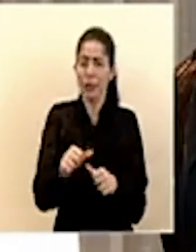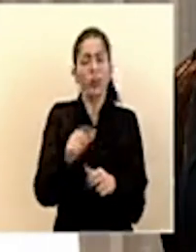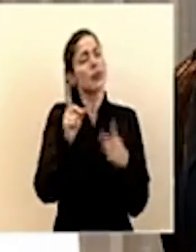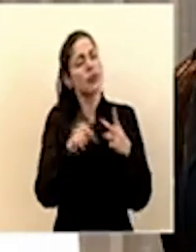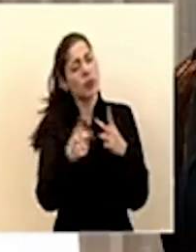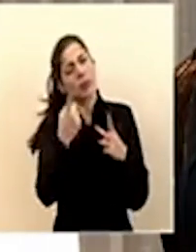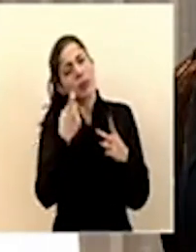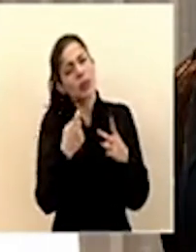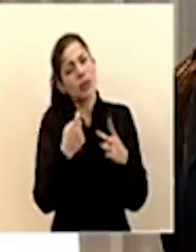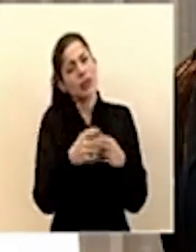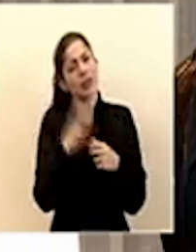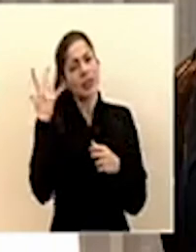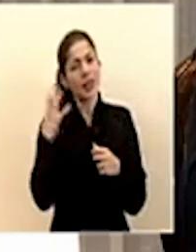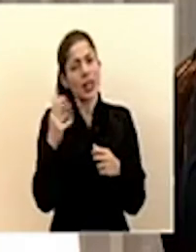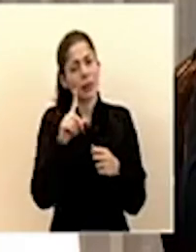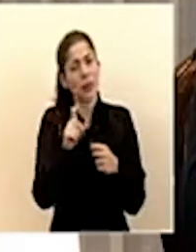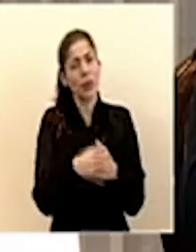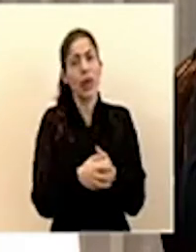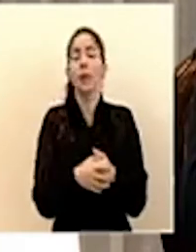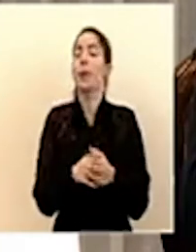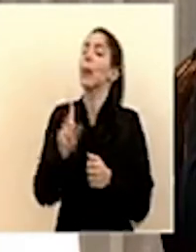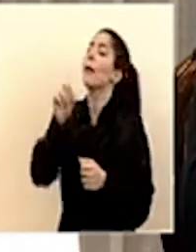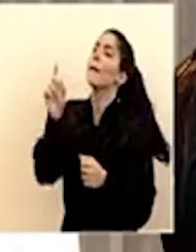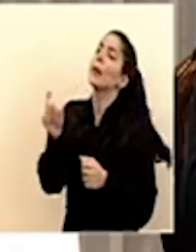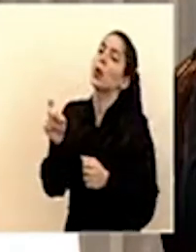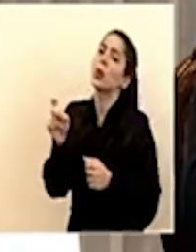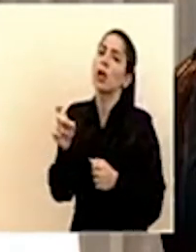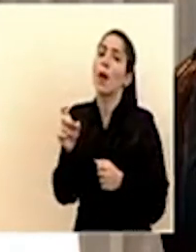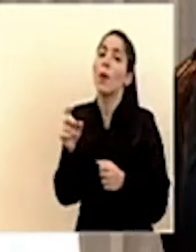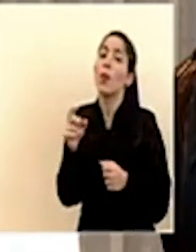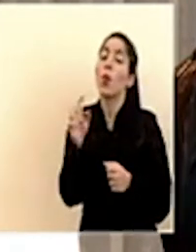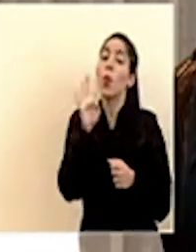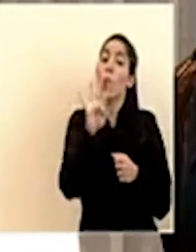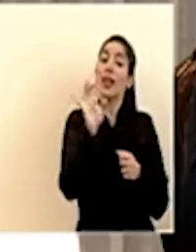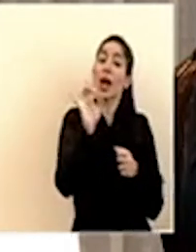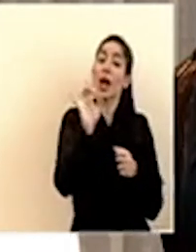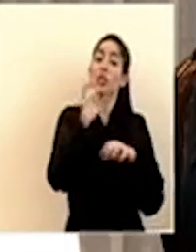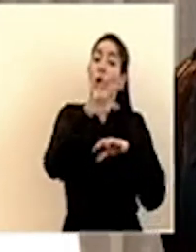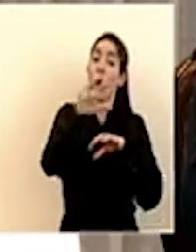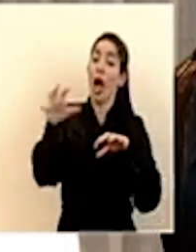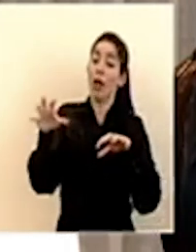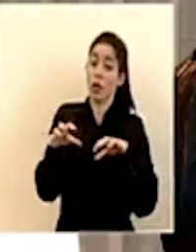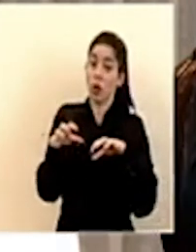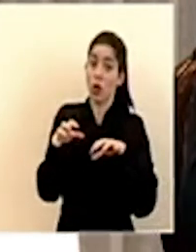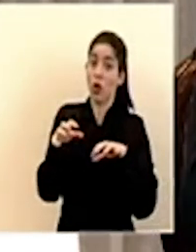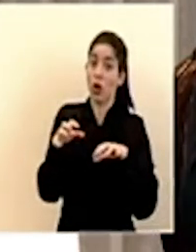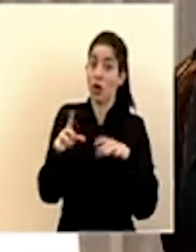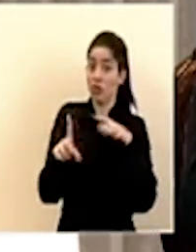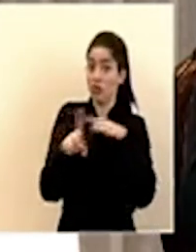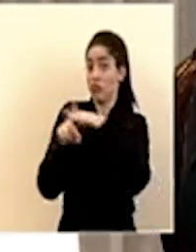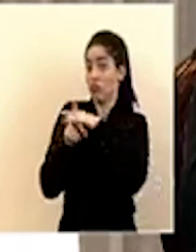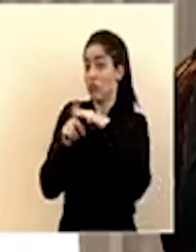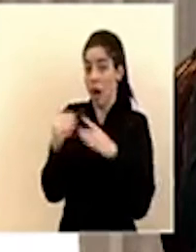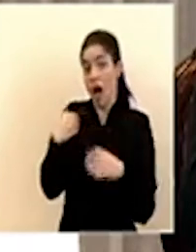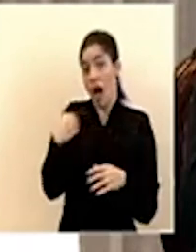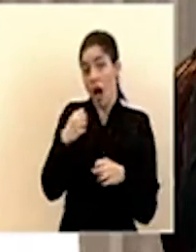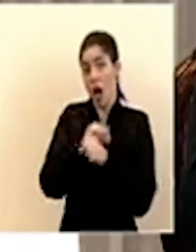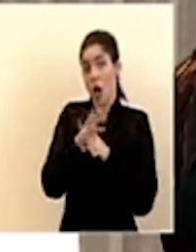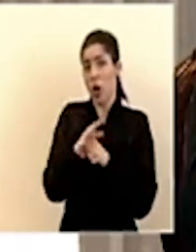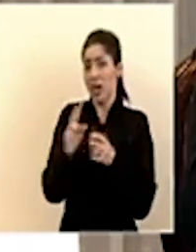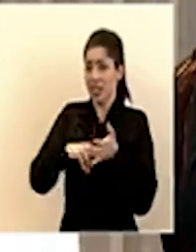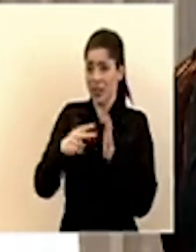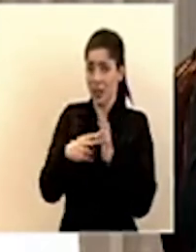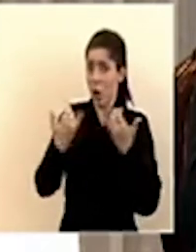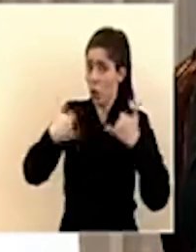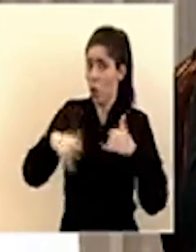la segunda la consulta es con 48 cantones donde se presentan casos aún no